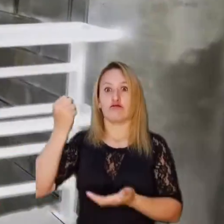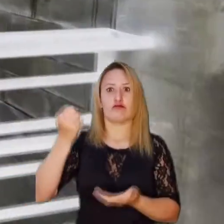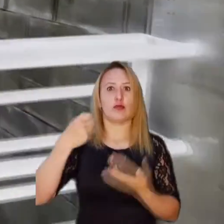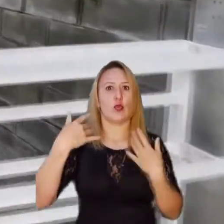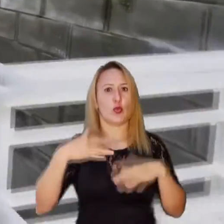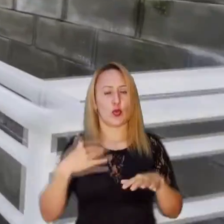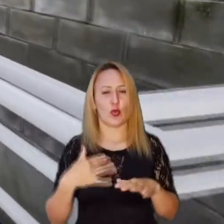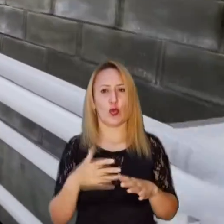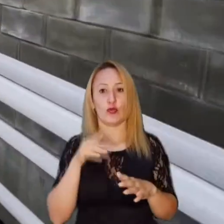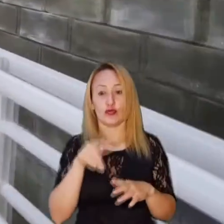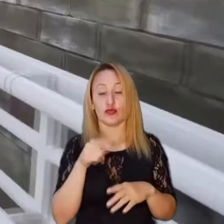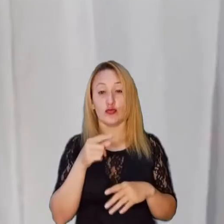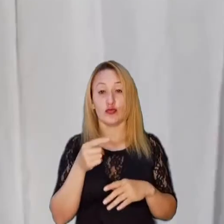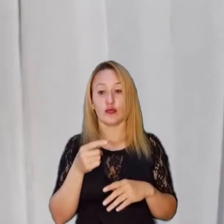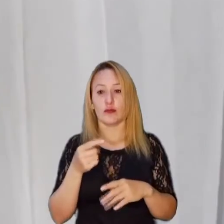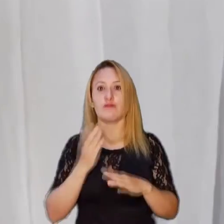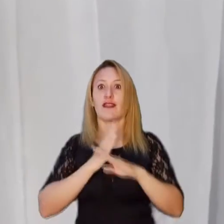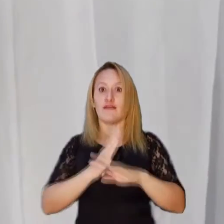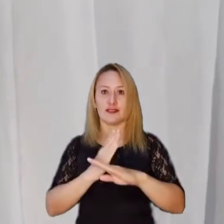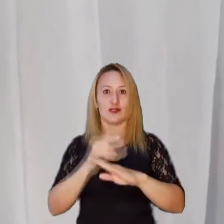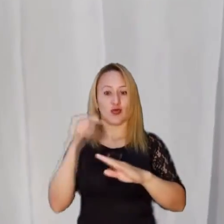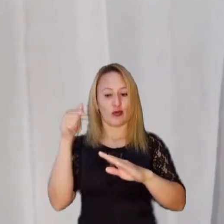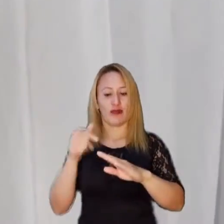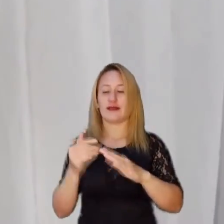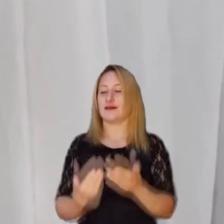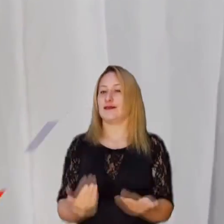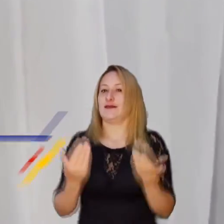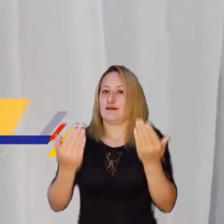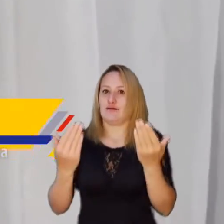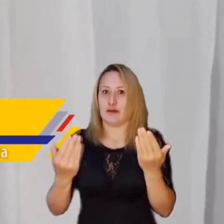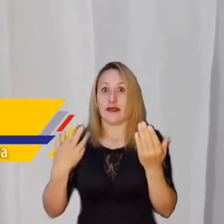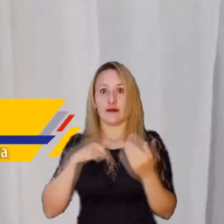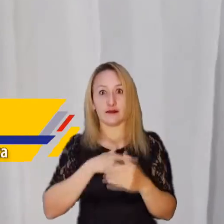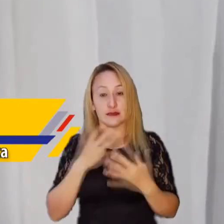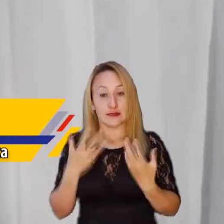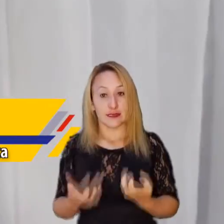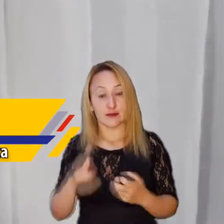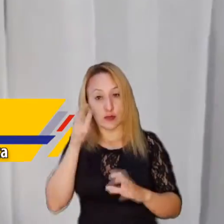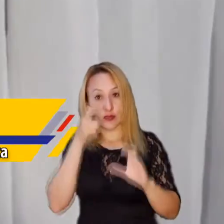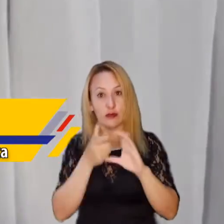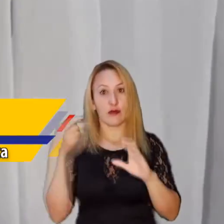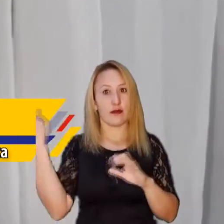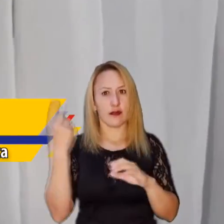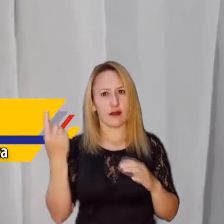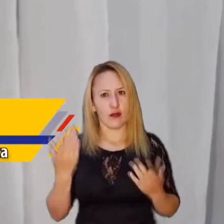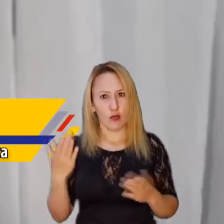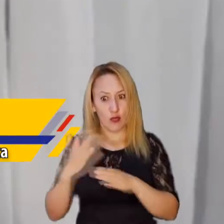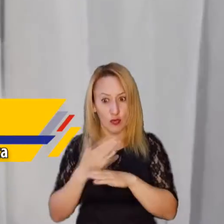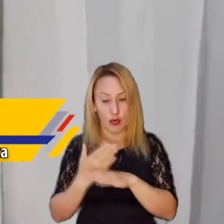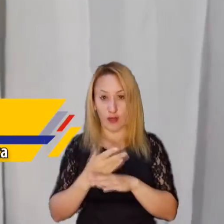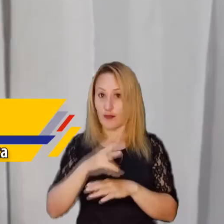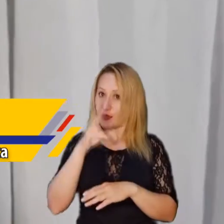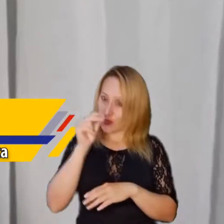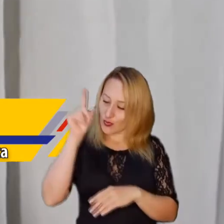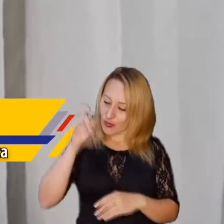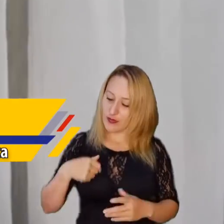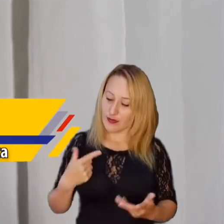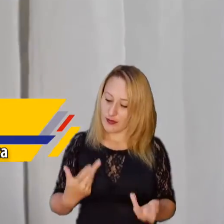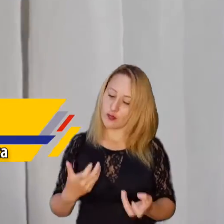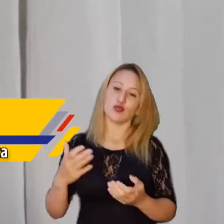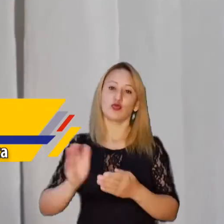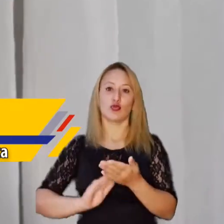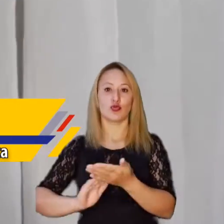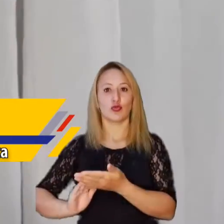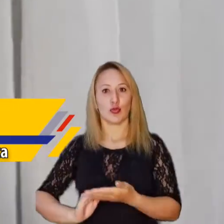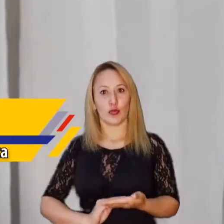billones de pesos de recursos públicos. La prevención funciona. Queremos desde la Contraloría General no ser parte del problema,